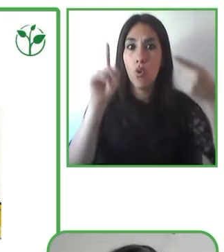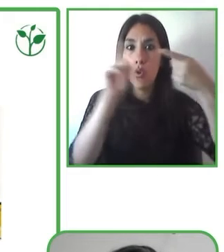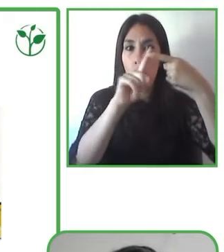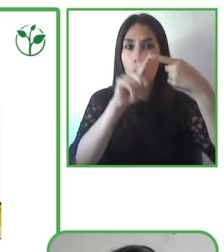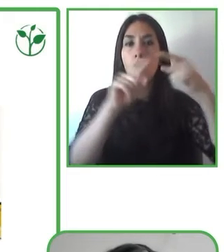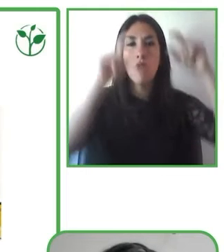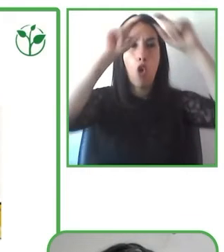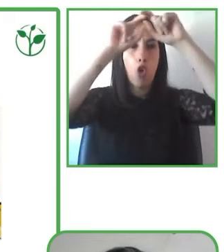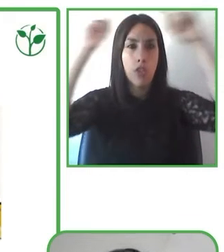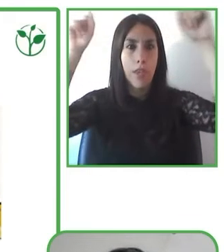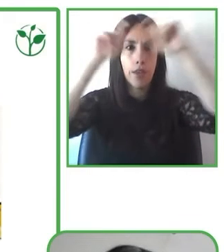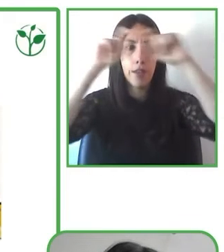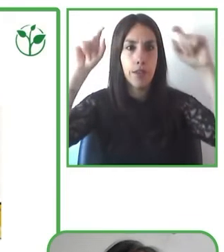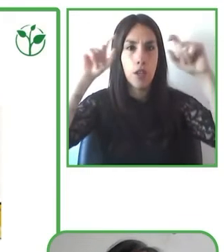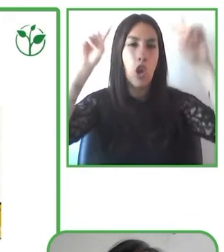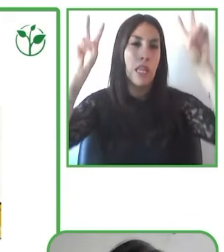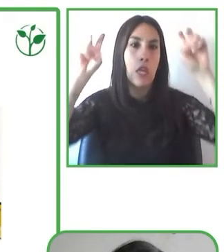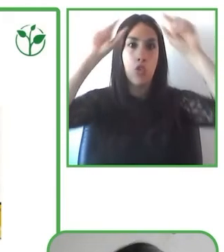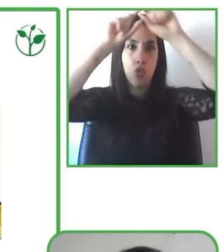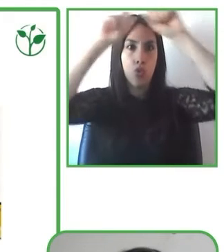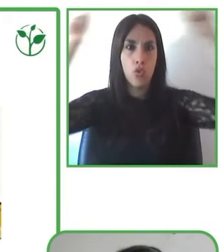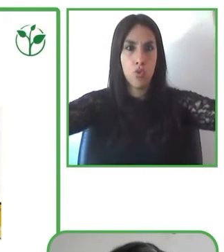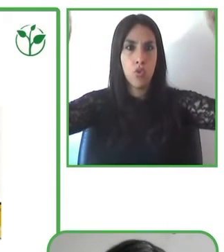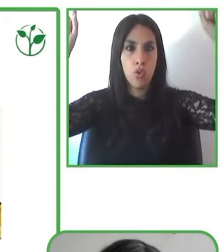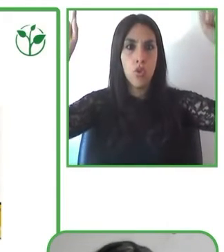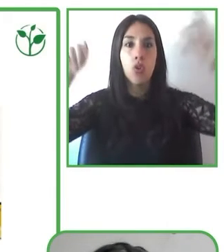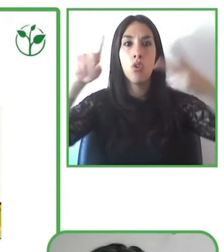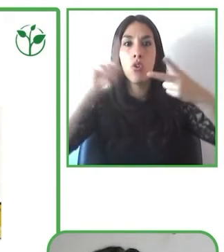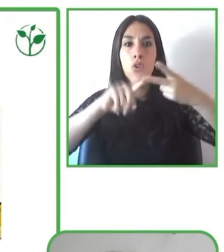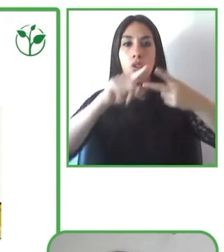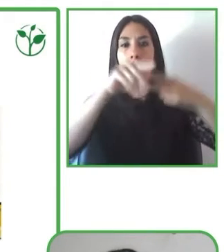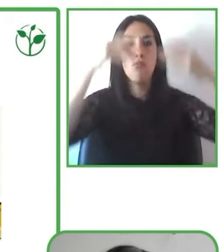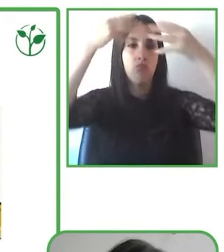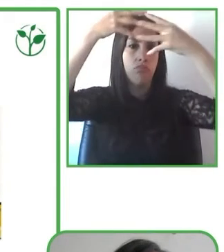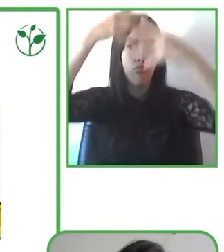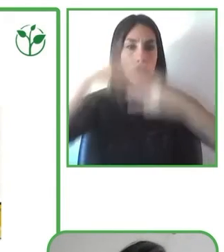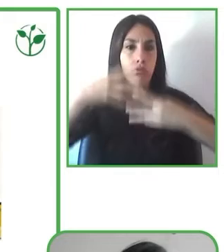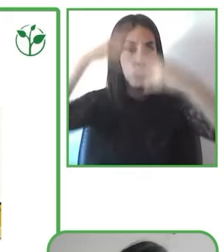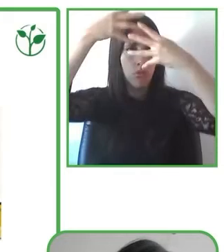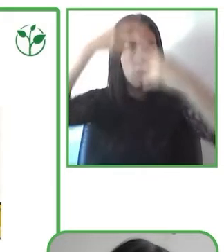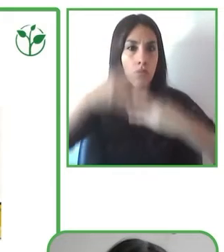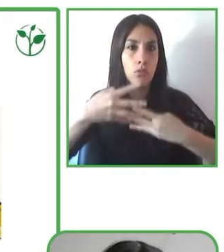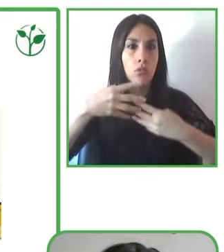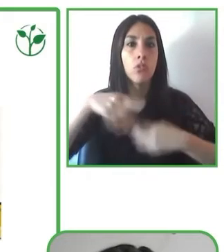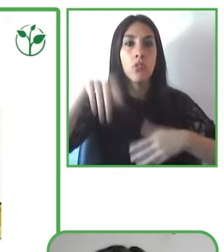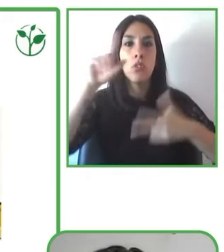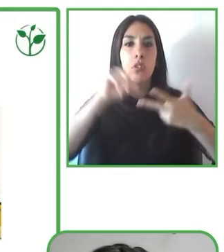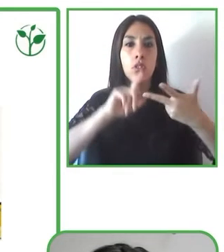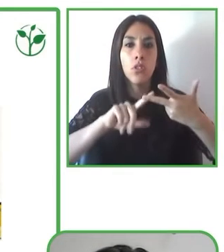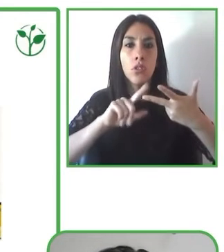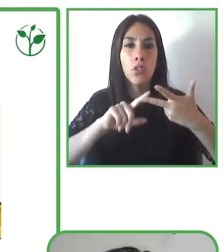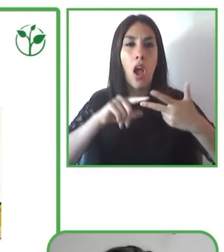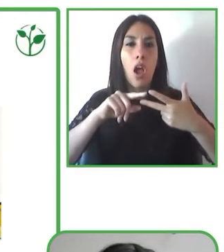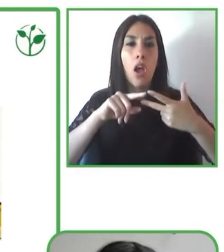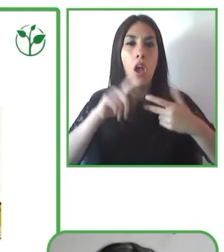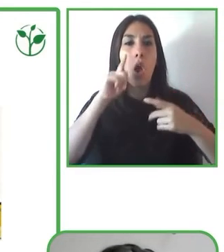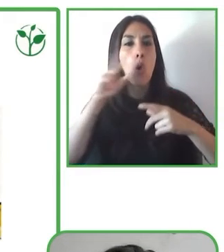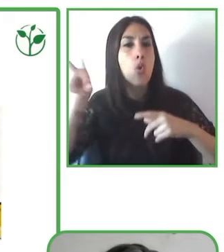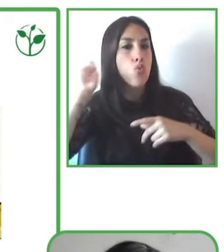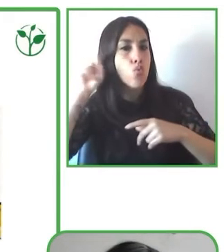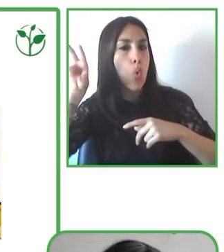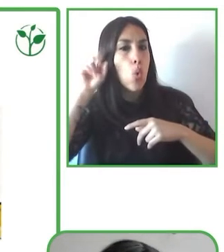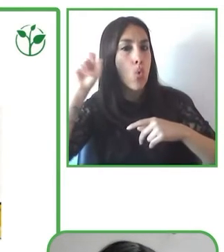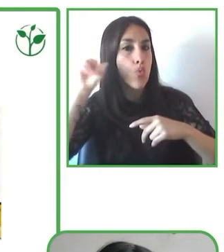interpretación en lengua de señas, algunos en lectura fácil, animaciones de bandas sonoras que